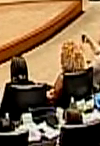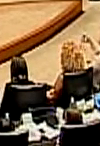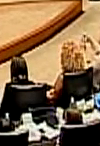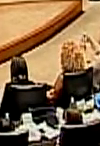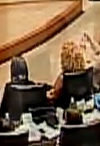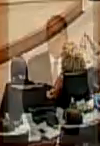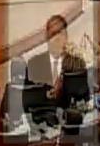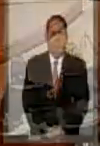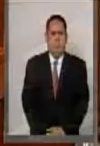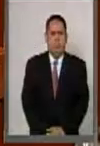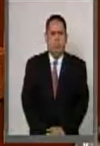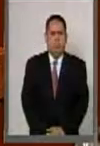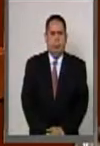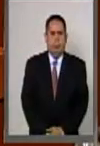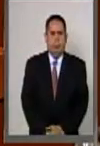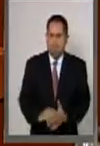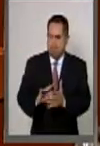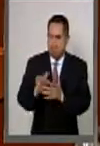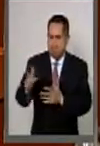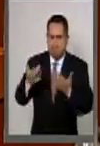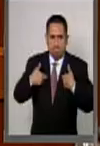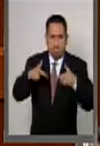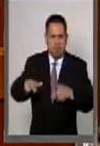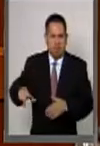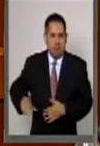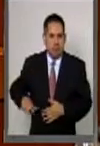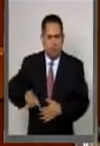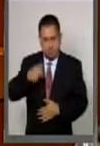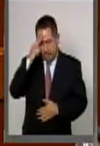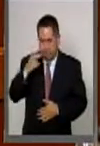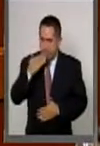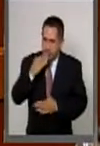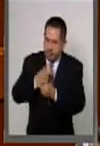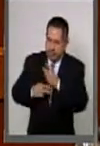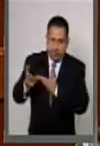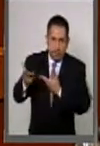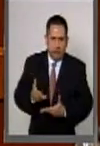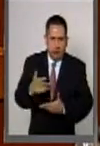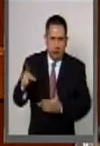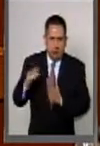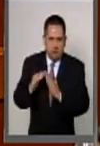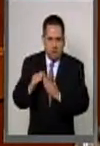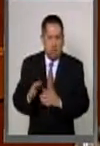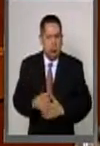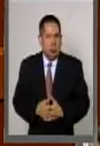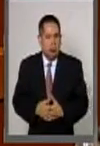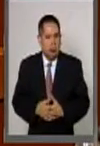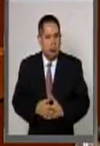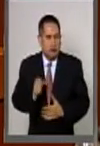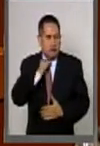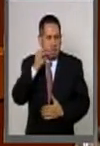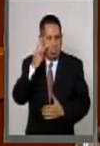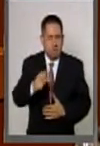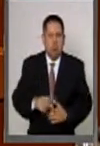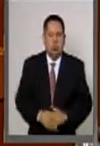la Función Pública y representante del Gobierno de la República, bienvenida a su casa, el Senado de la República.